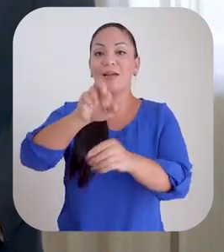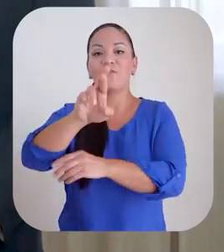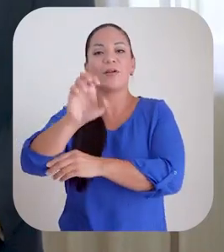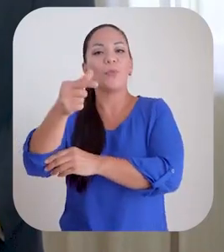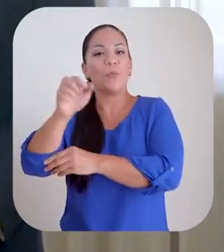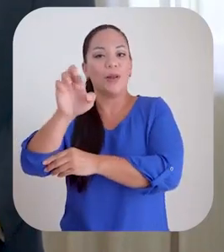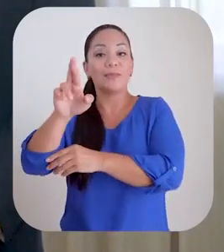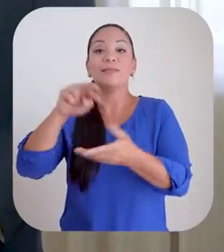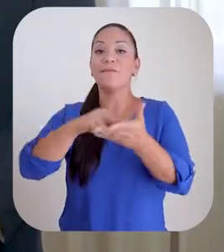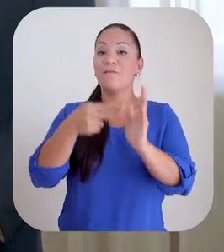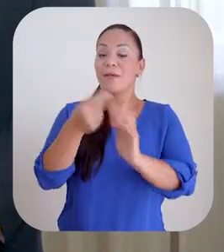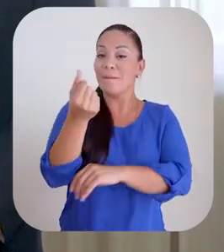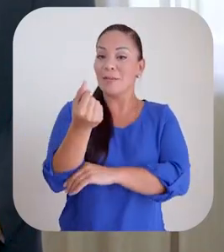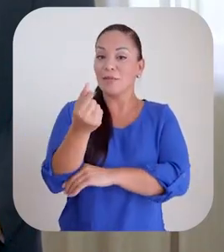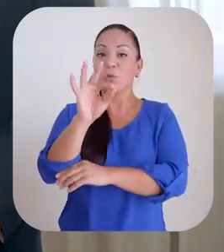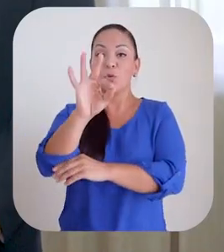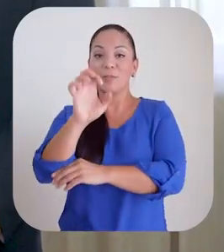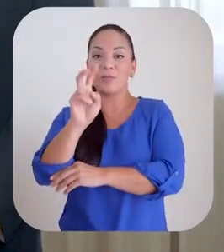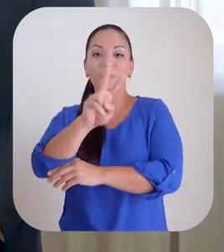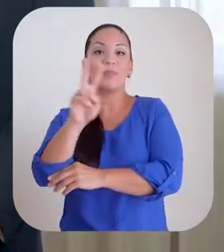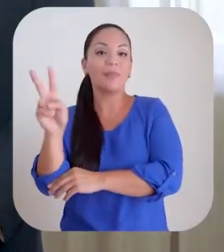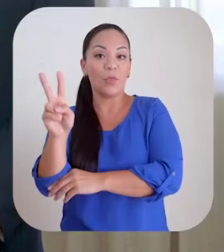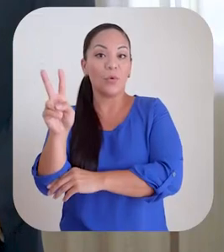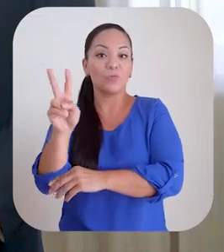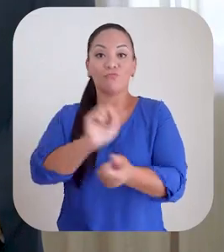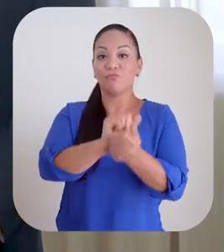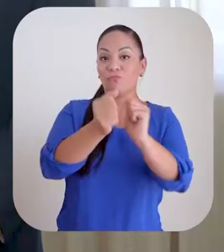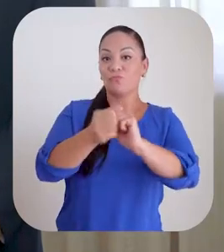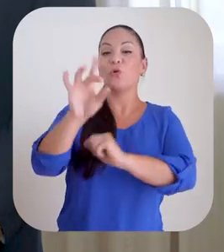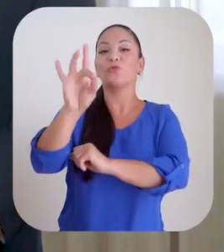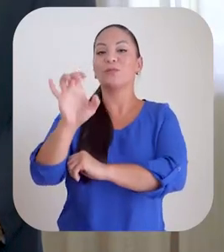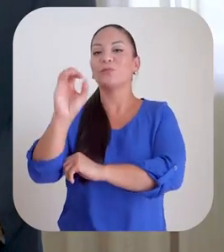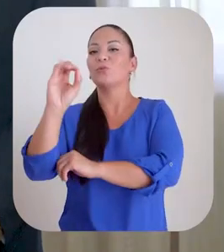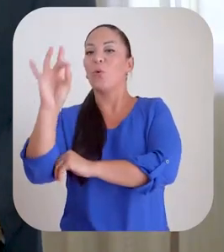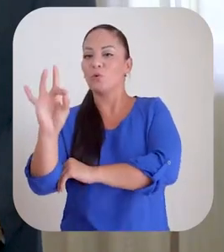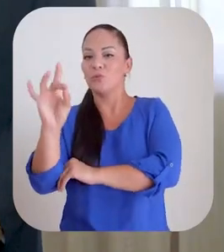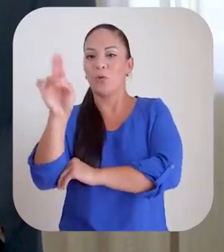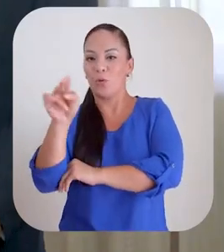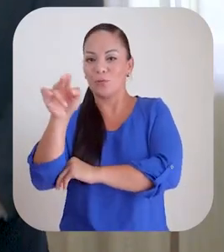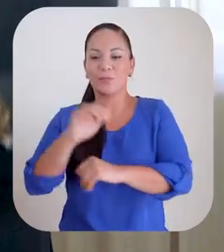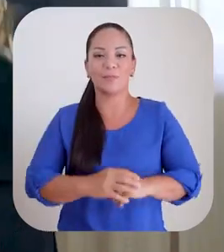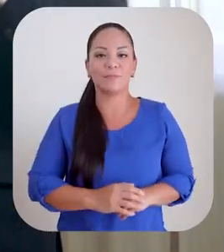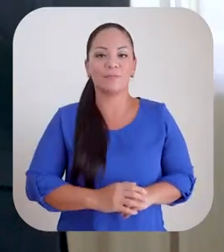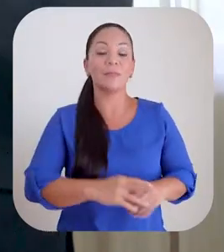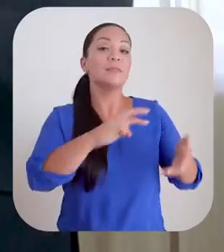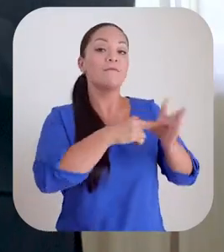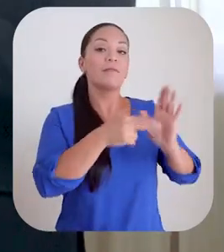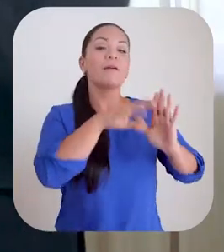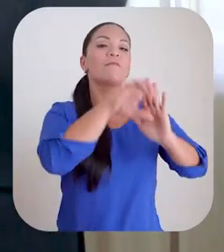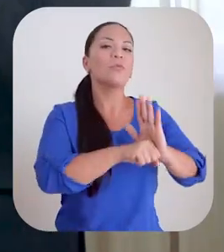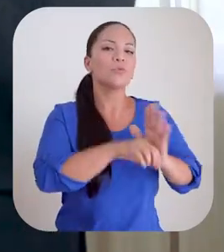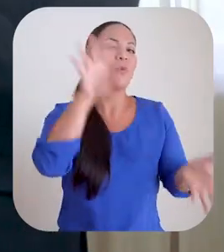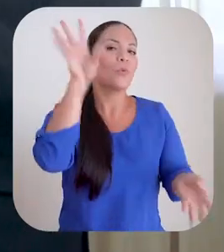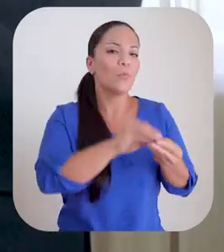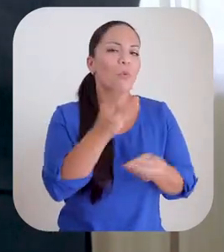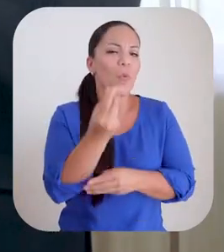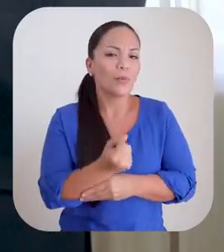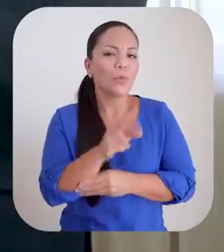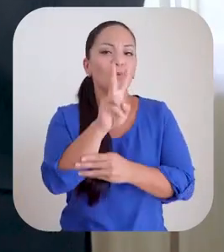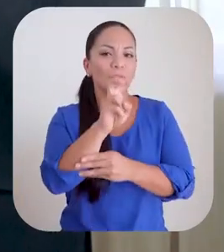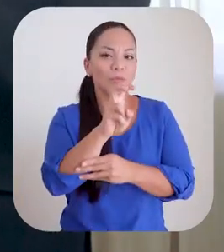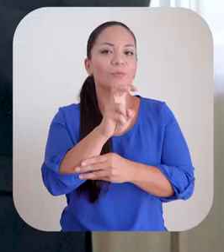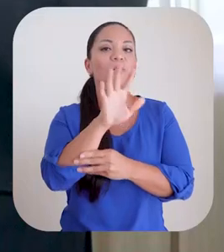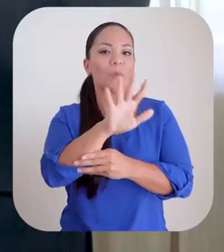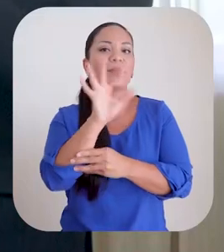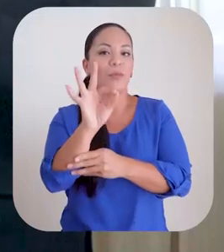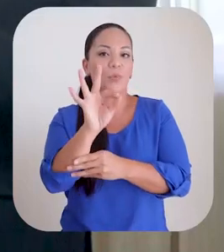regular. Esto quiere decir que el precio pasaría de 922 a 808 colones. Para una reducción acumulada de